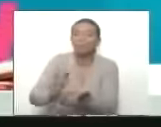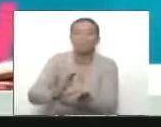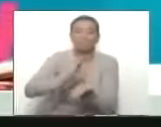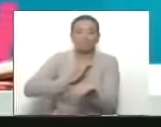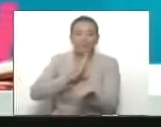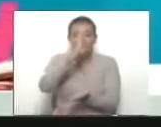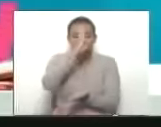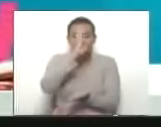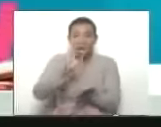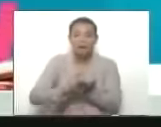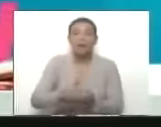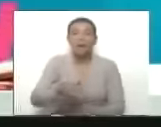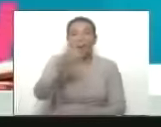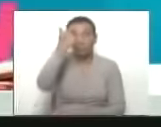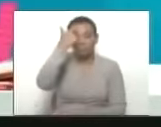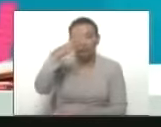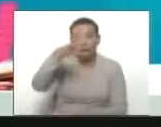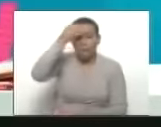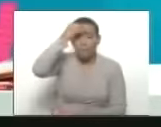formación